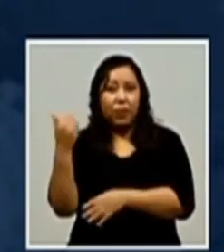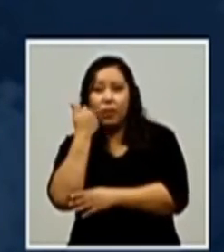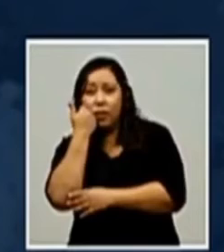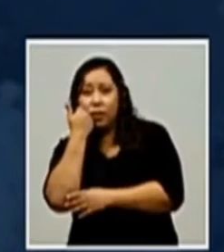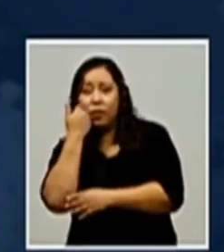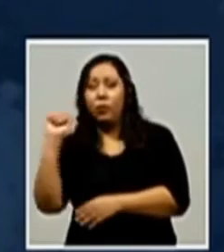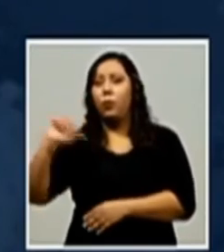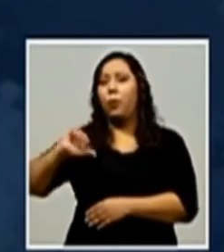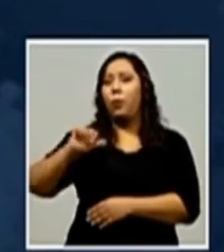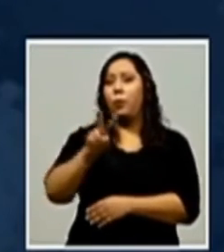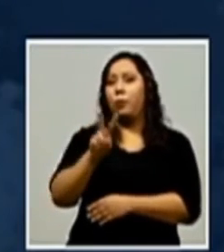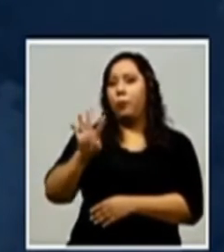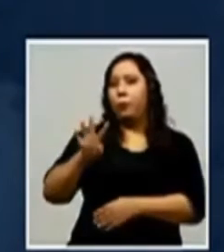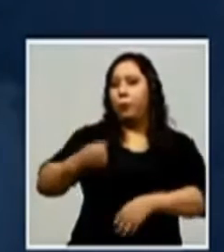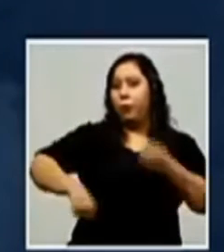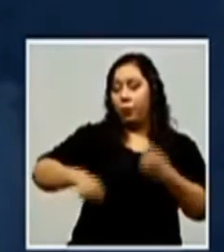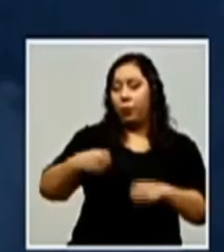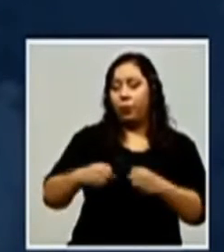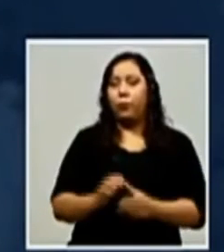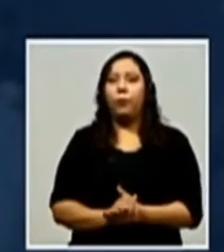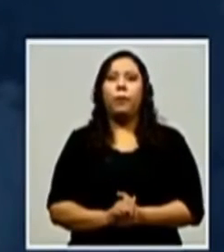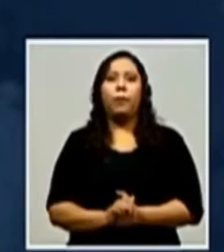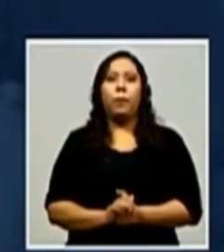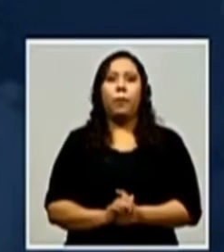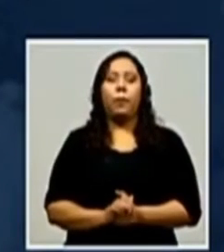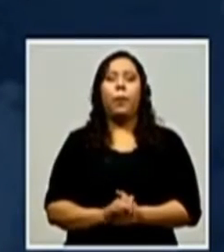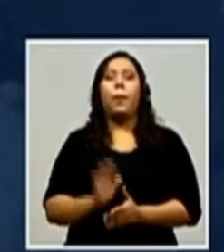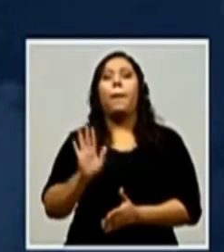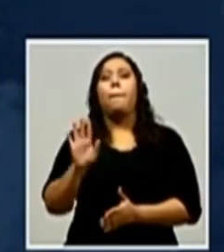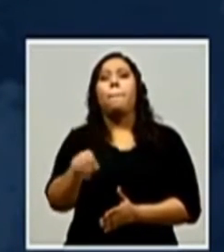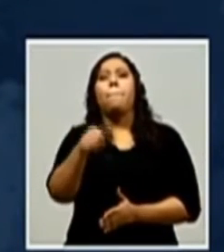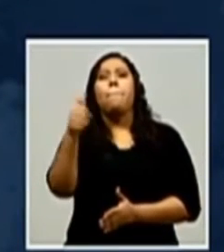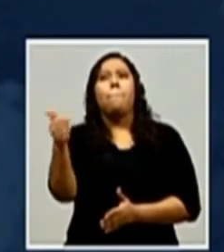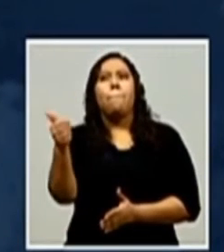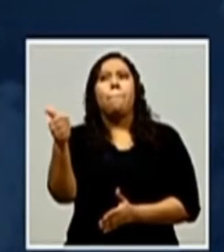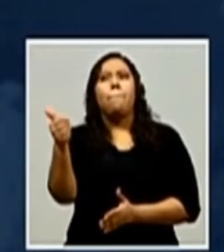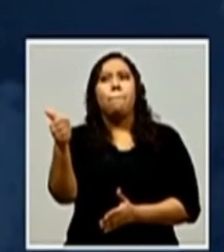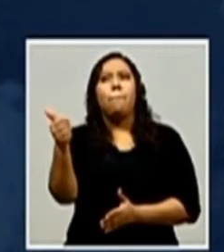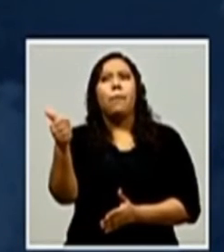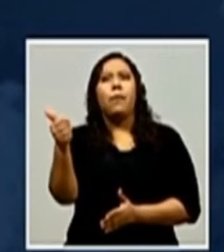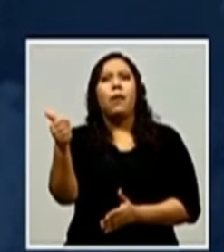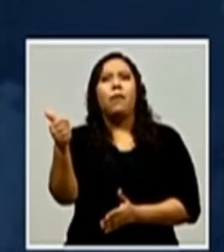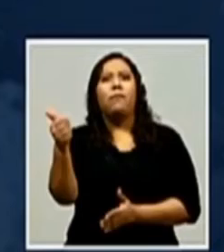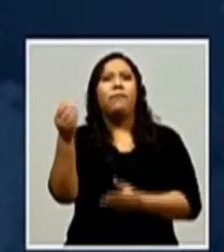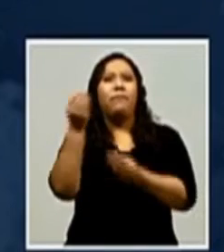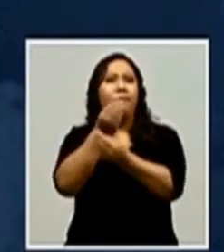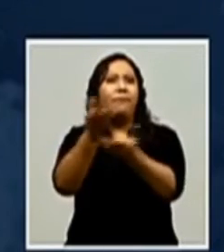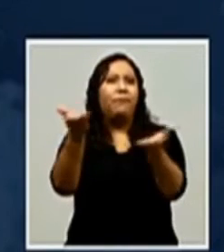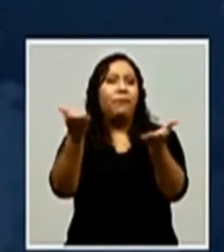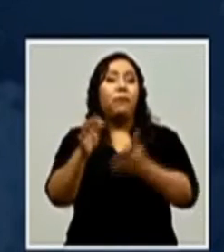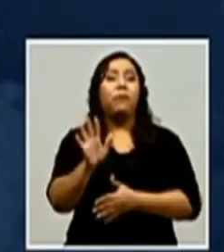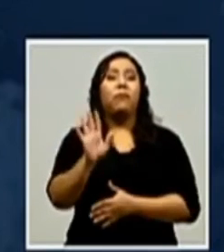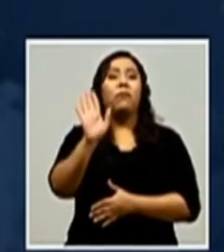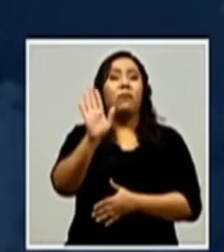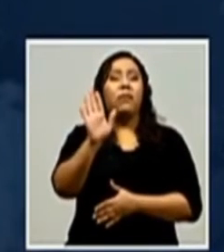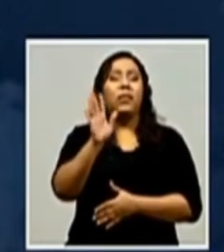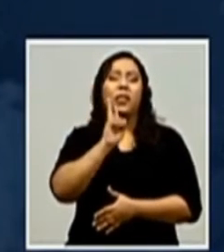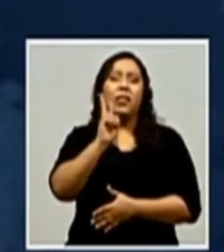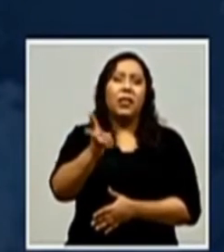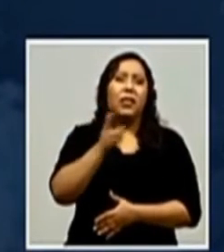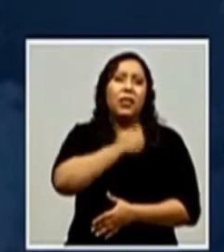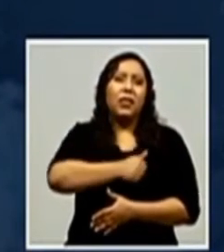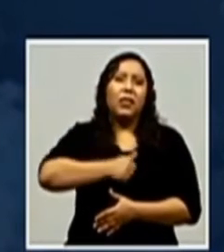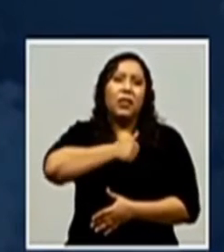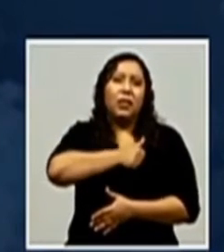24 de septiembre. Otro dato importante es que lamentablemente se confirma el fallecimiento de